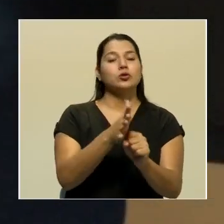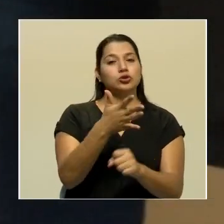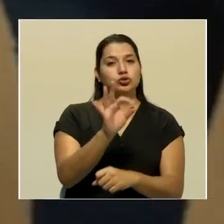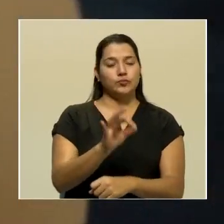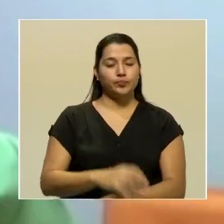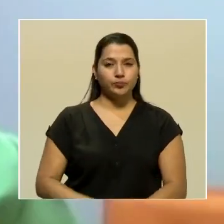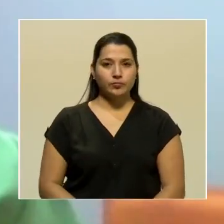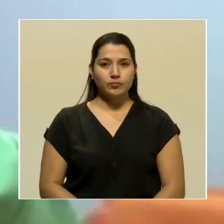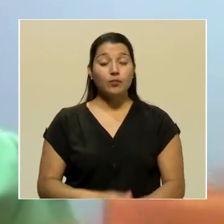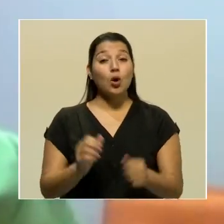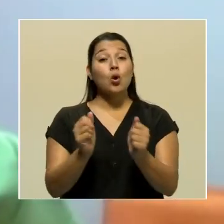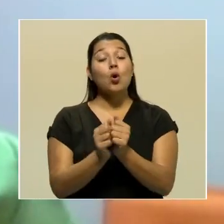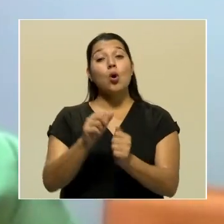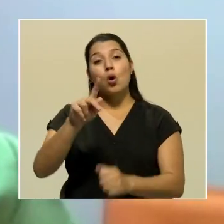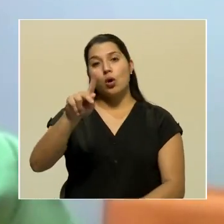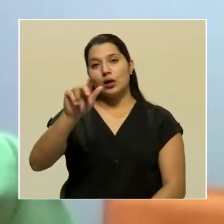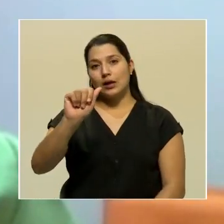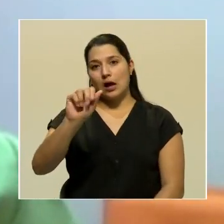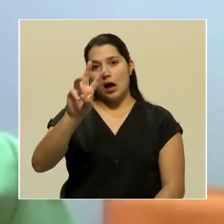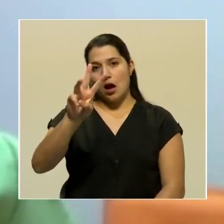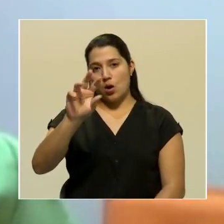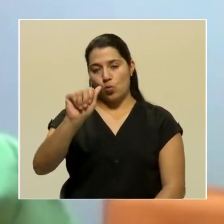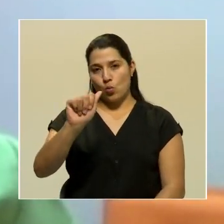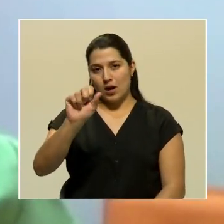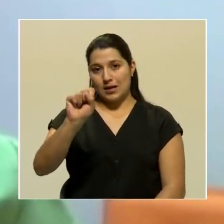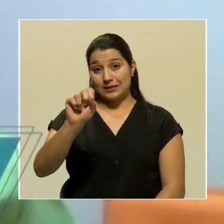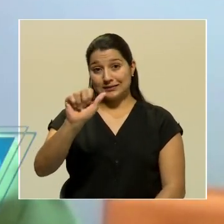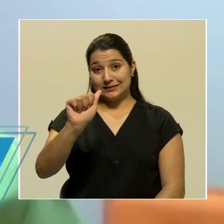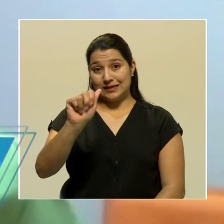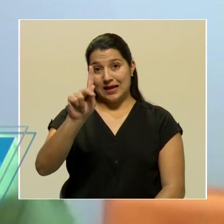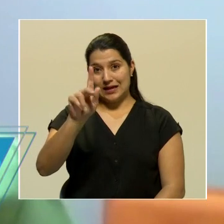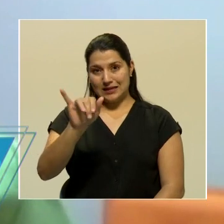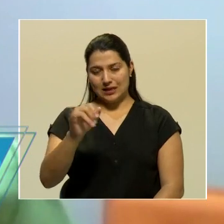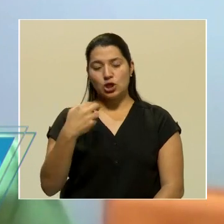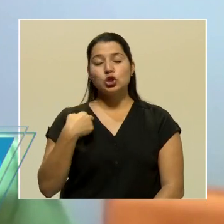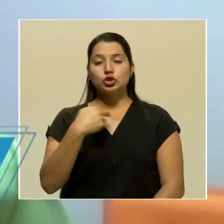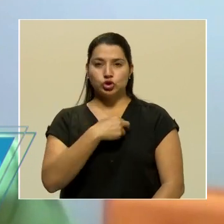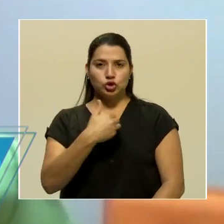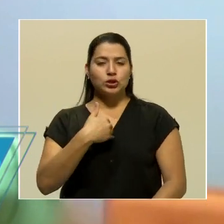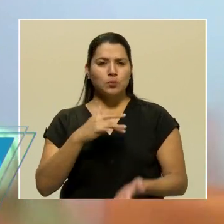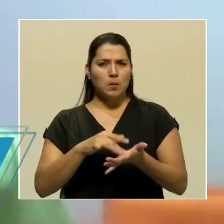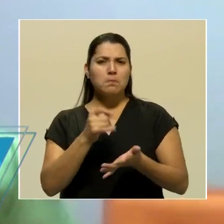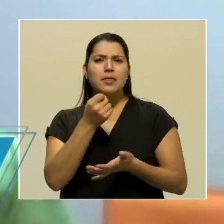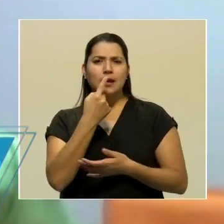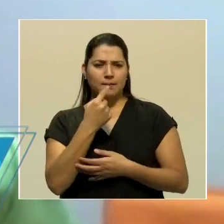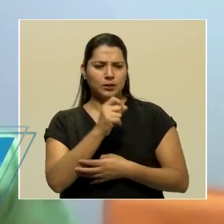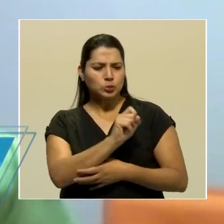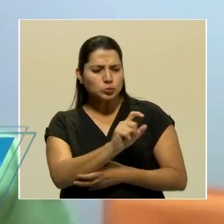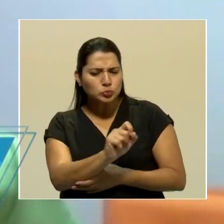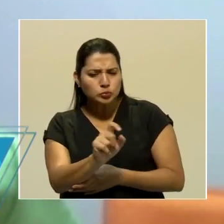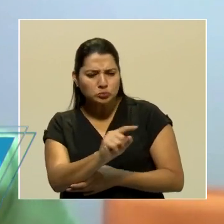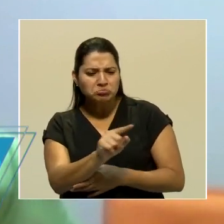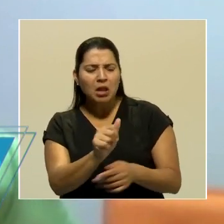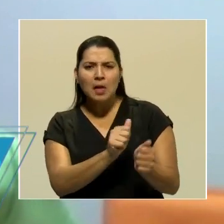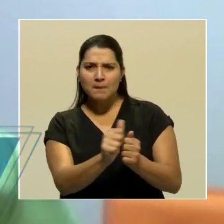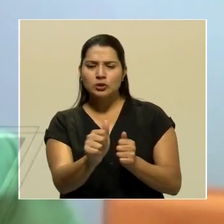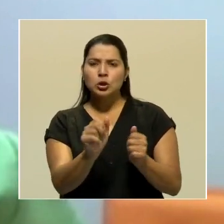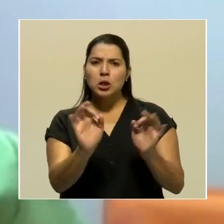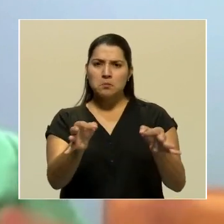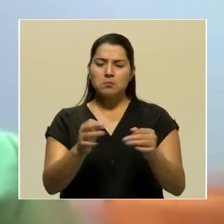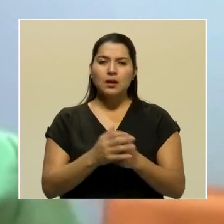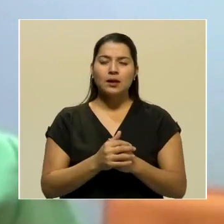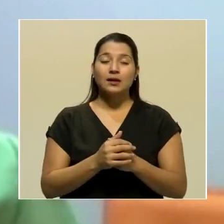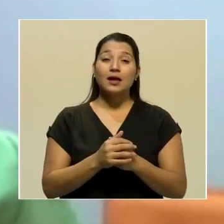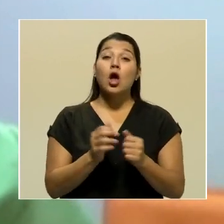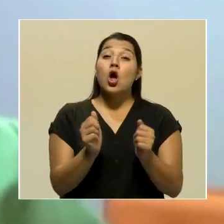Con el Kawasaki nosotros tenemos medicamento que podemos dar y la gran mayoría les va bien. Con esta enfermedad, lamentablemente